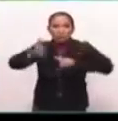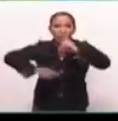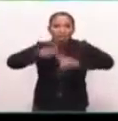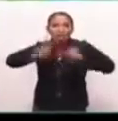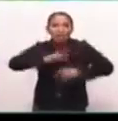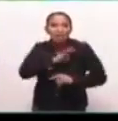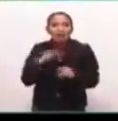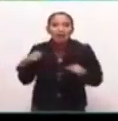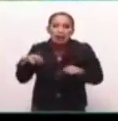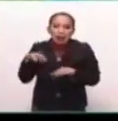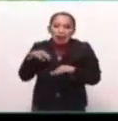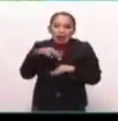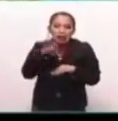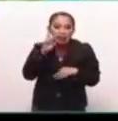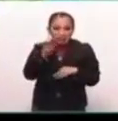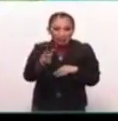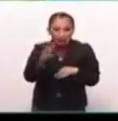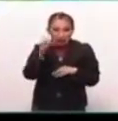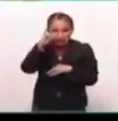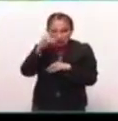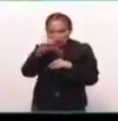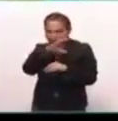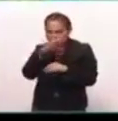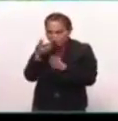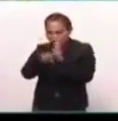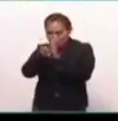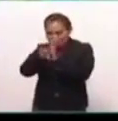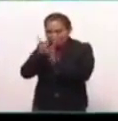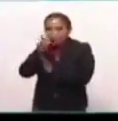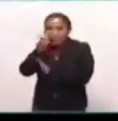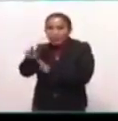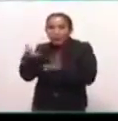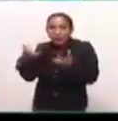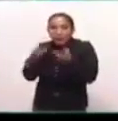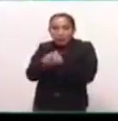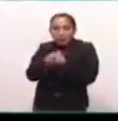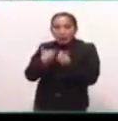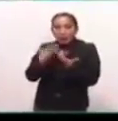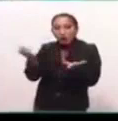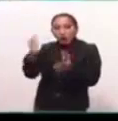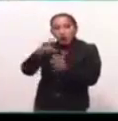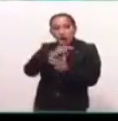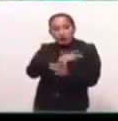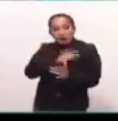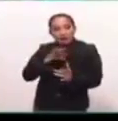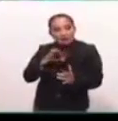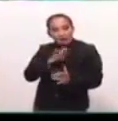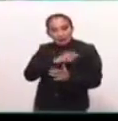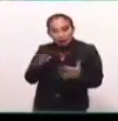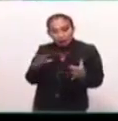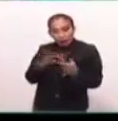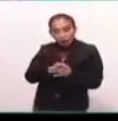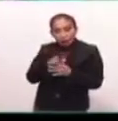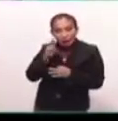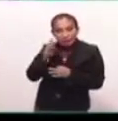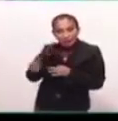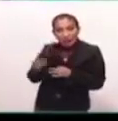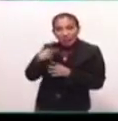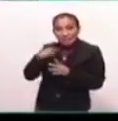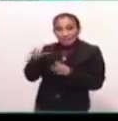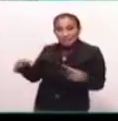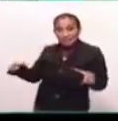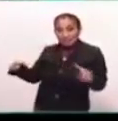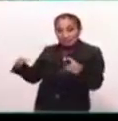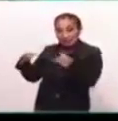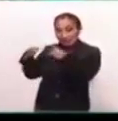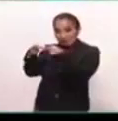felizmente lo hacen, que ahora estamos viendo en las imágenes, que es donde se junta este culto cristiano y estamos viendo ahora la parte de la pirámide